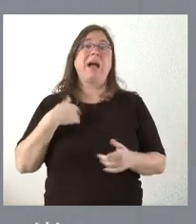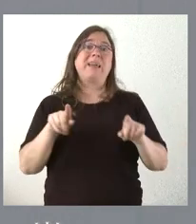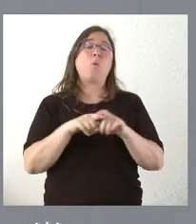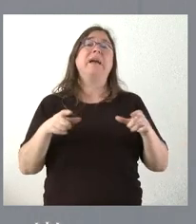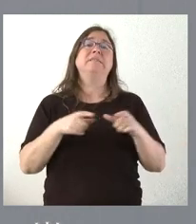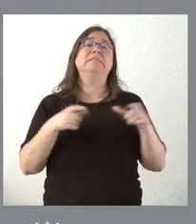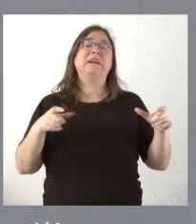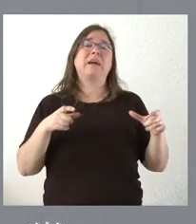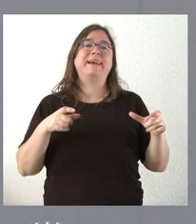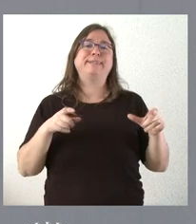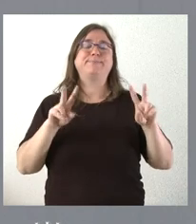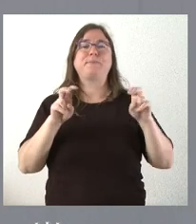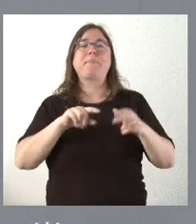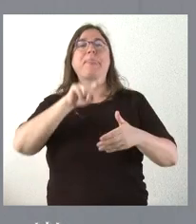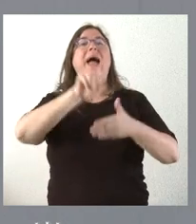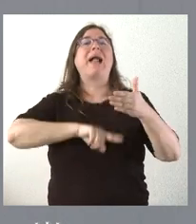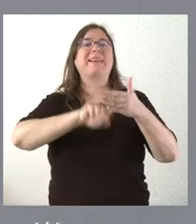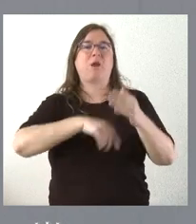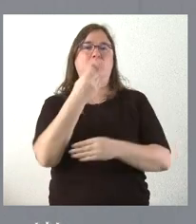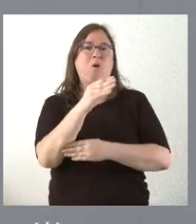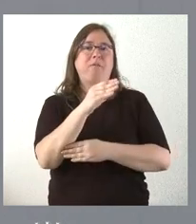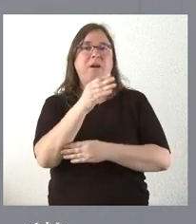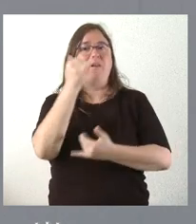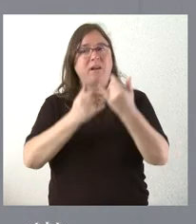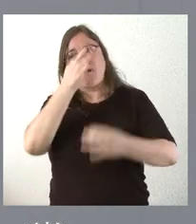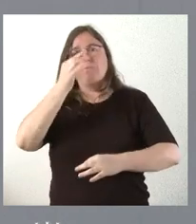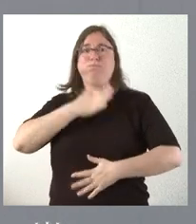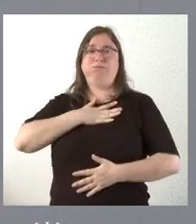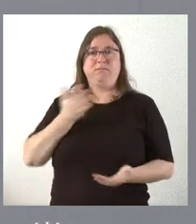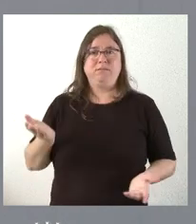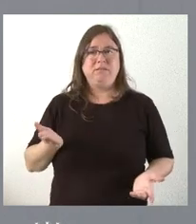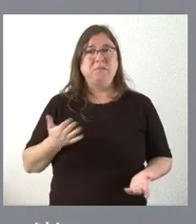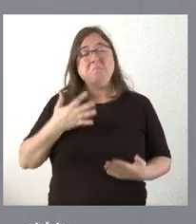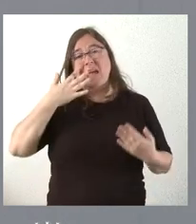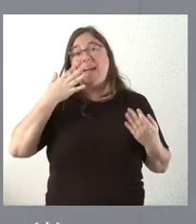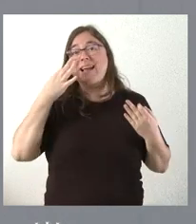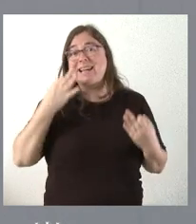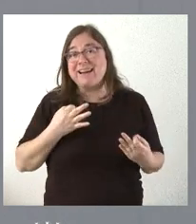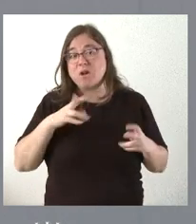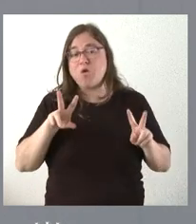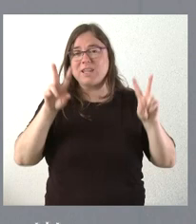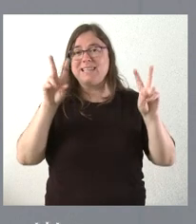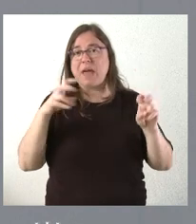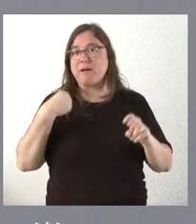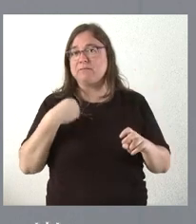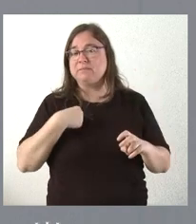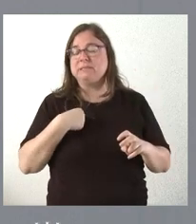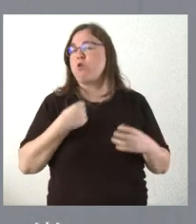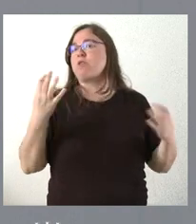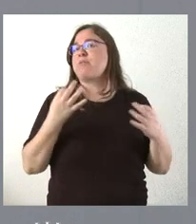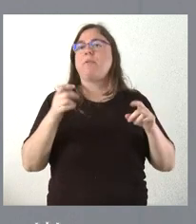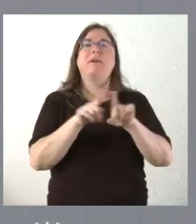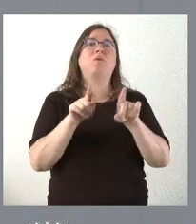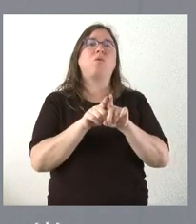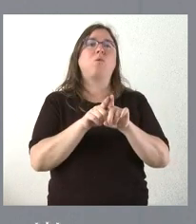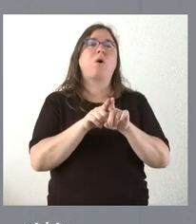alquiler por parte de algún dirigente. Creemos que en este asunto hay que actuar siempre por la vía